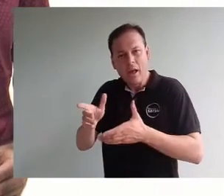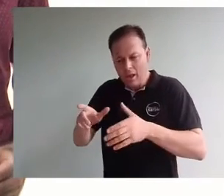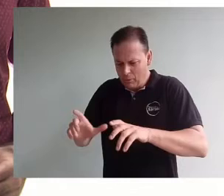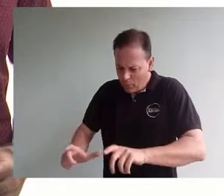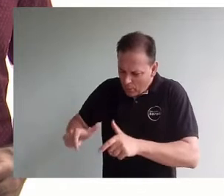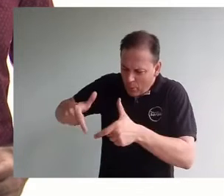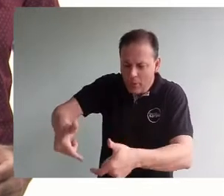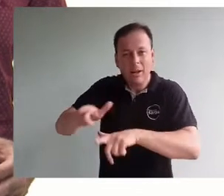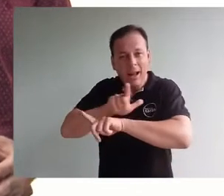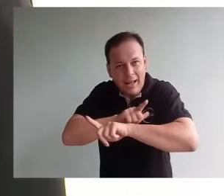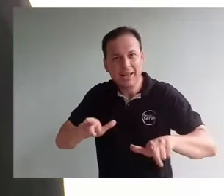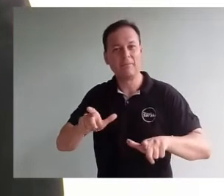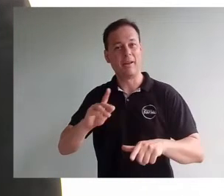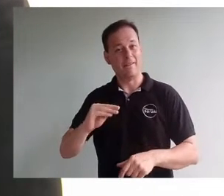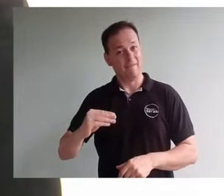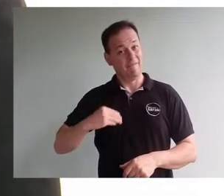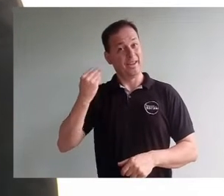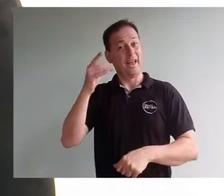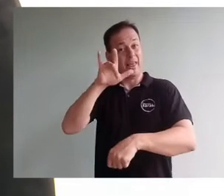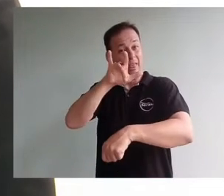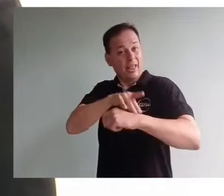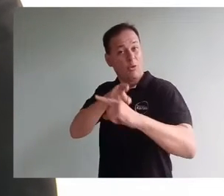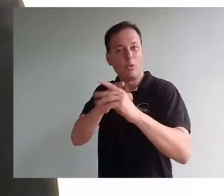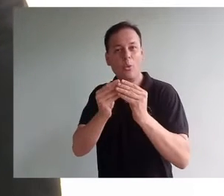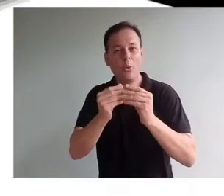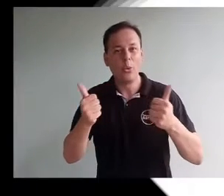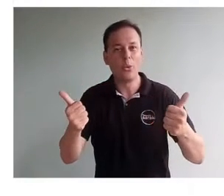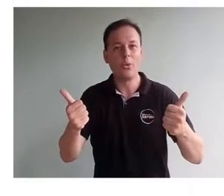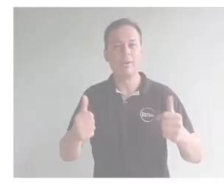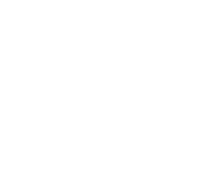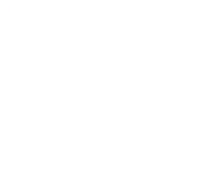La acción es la mejor prevención. Salva vidas sin criaderos.